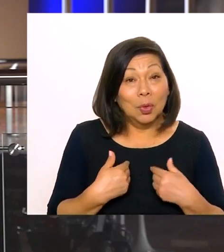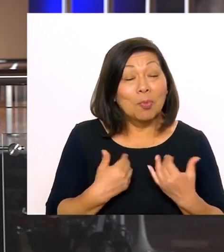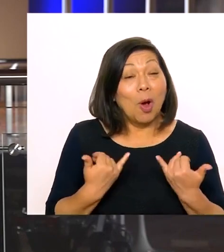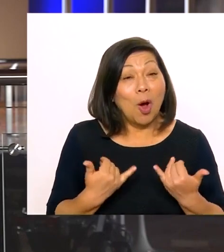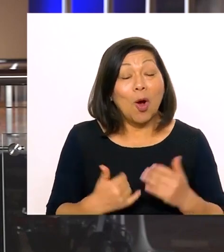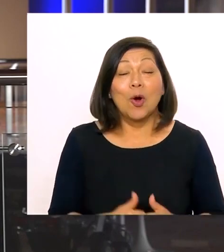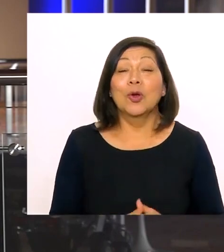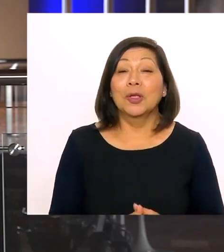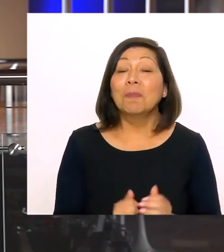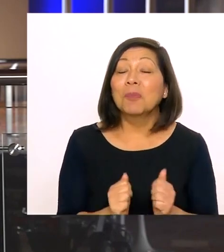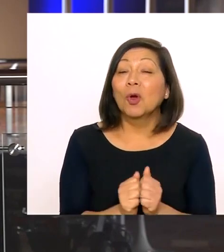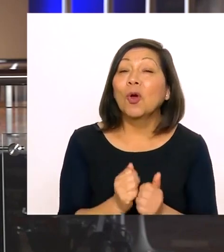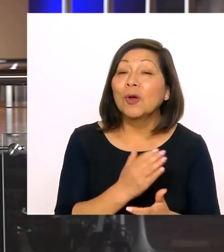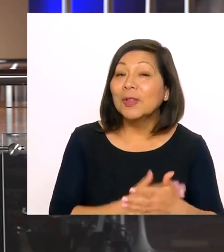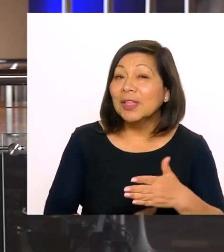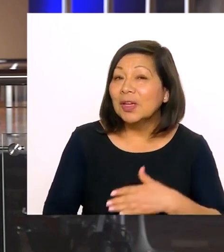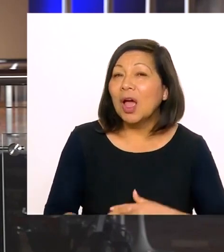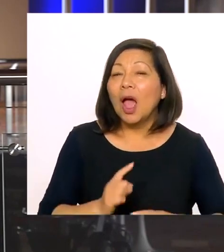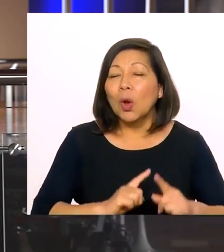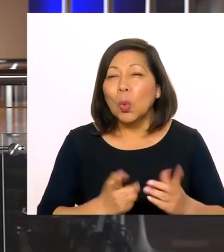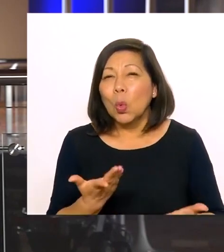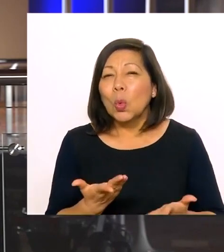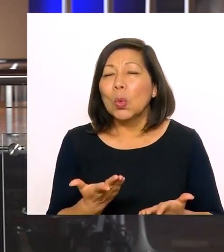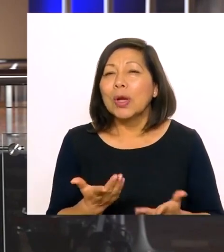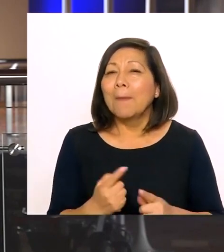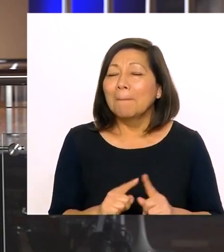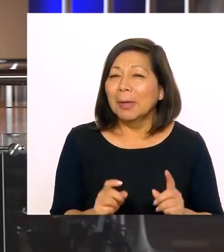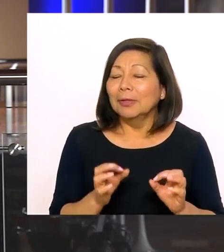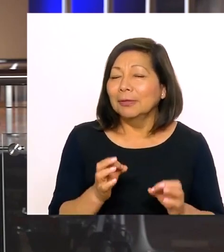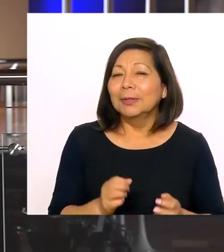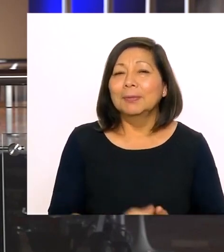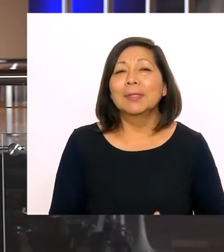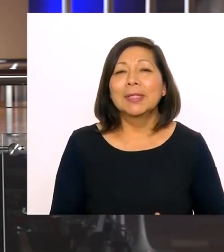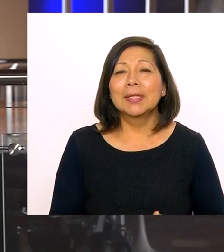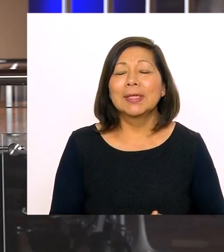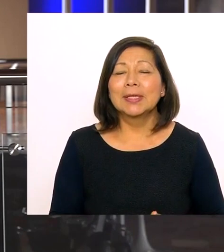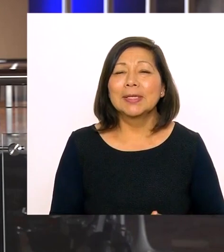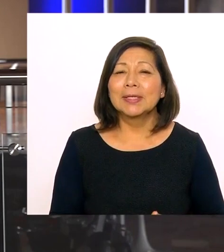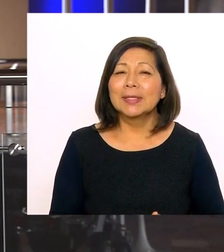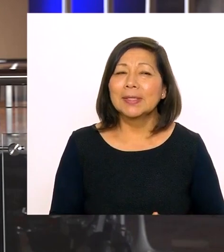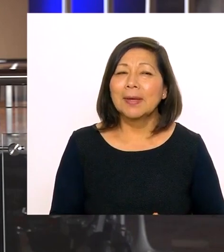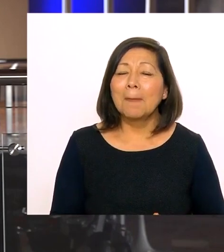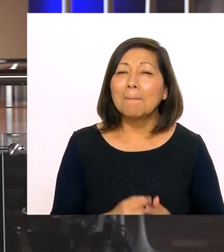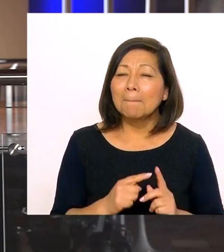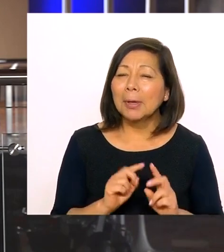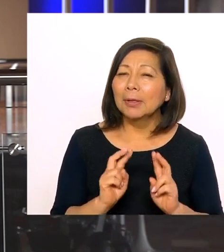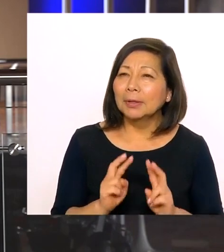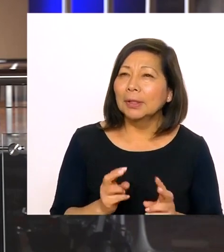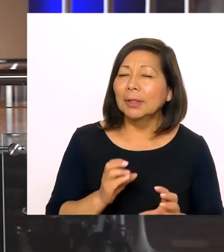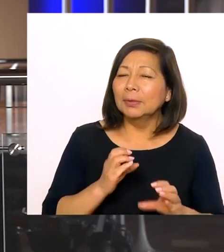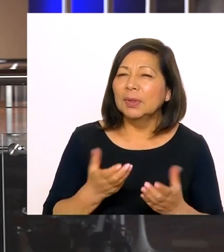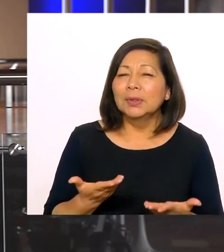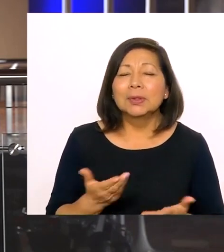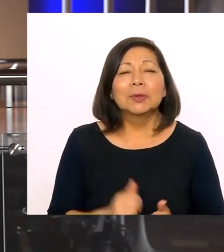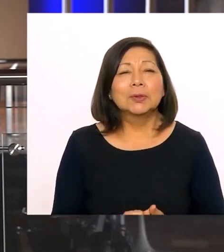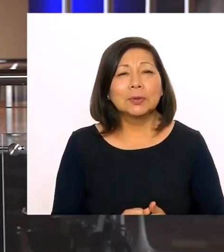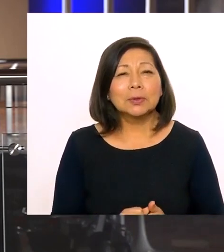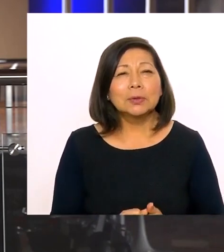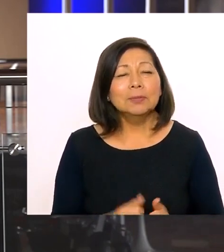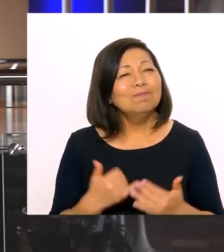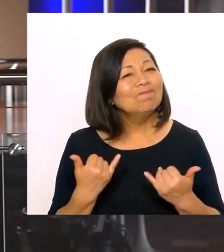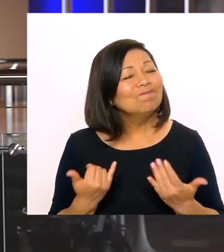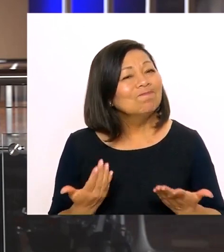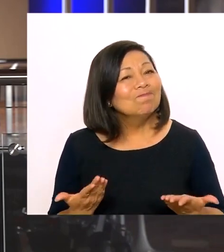identificar cuántas personas realmente tenemos hoy en día con discapacidad, con algún tipo de discapacidad realmente. Y